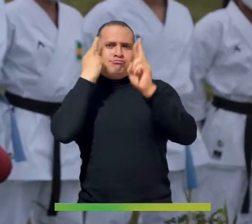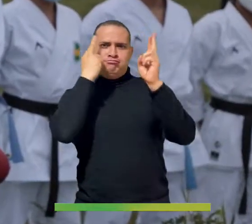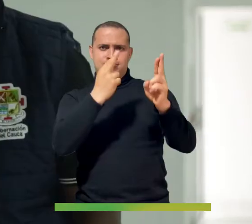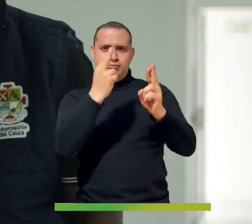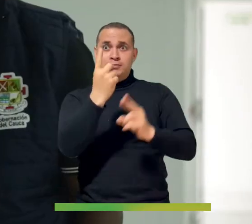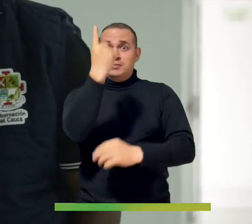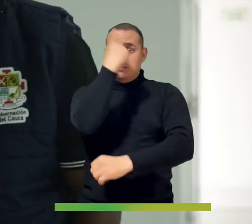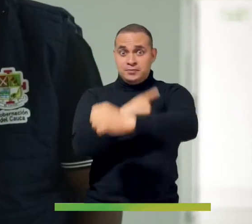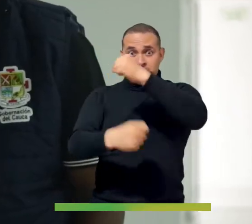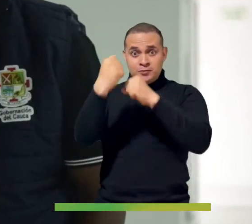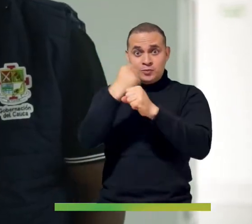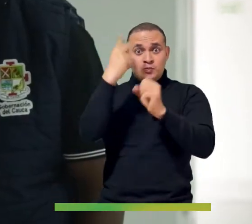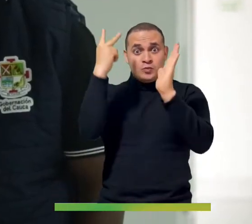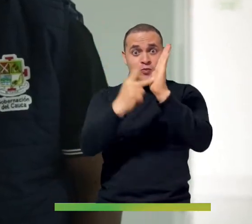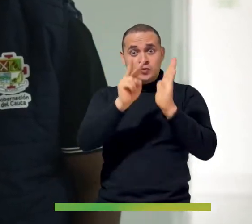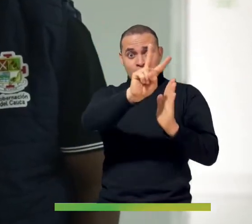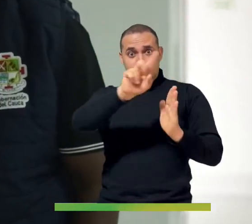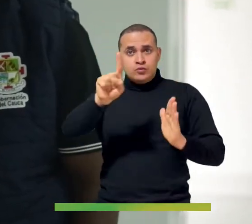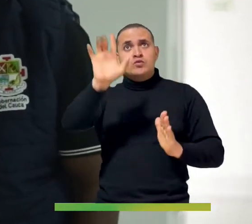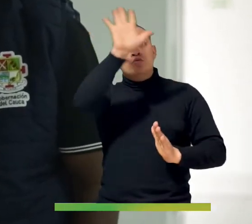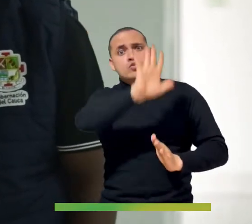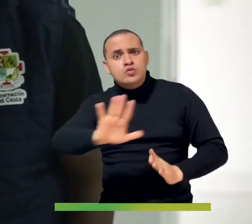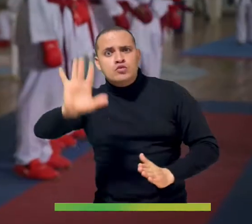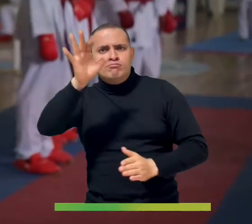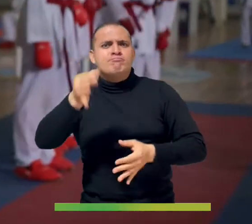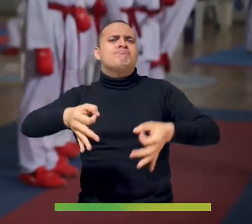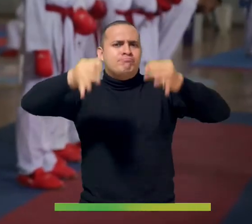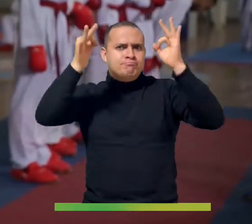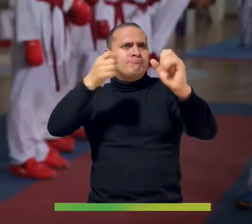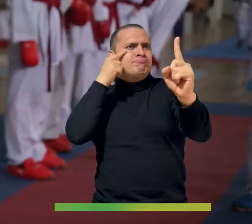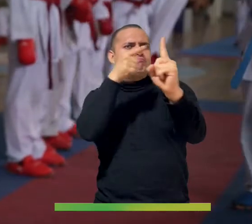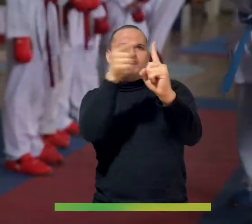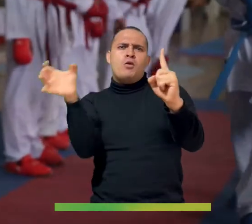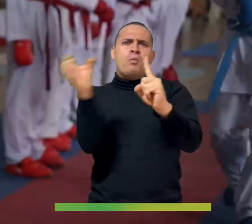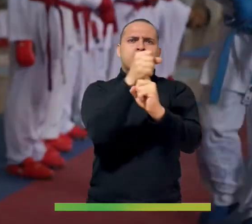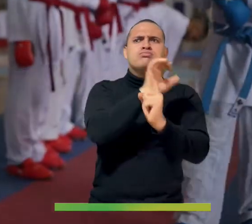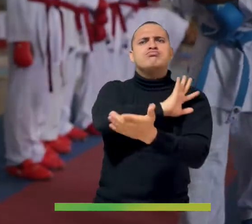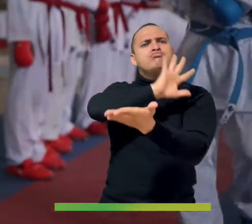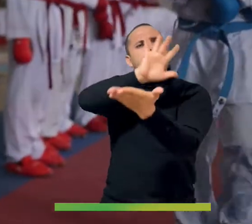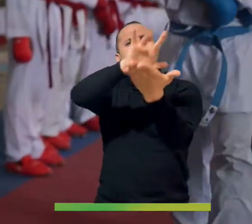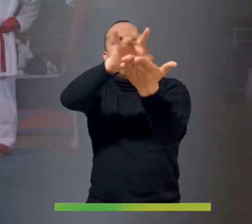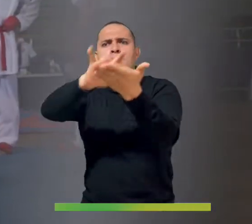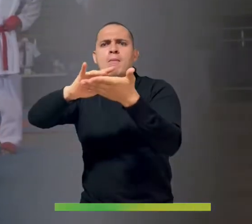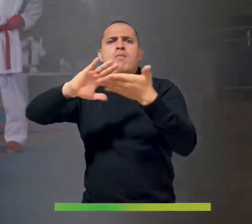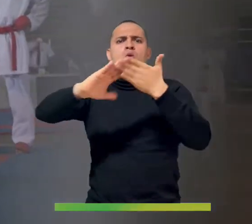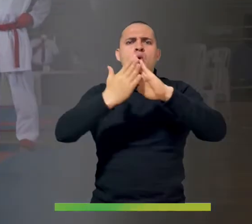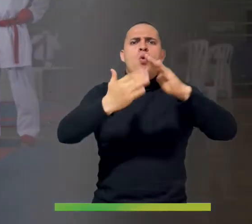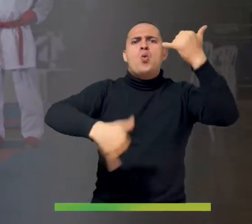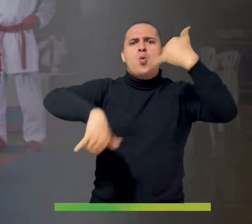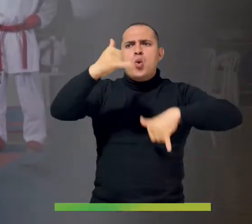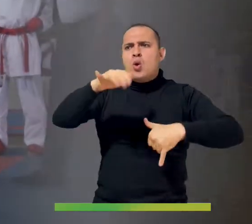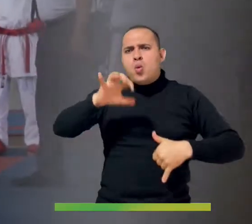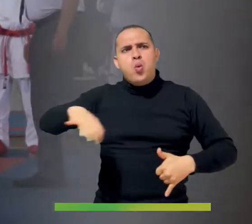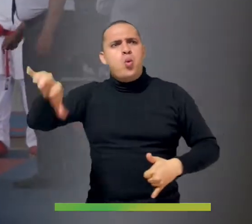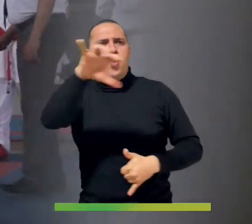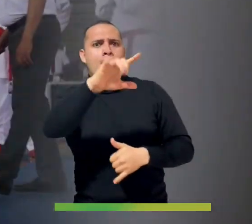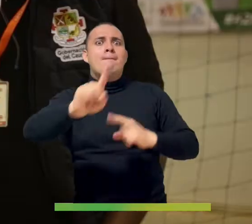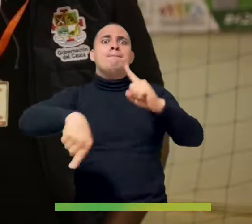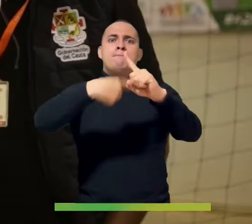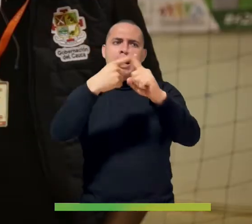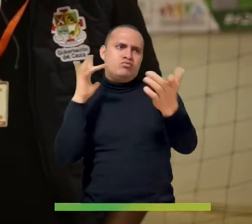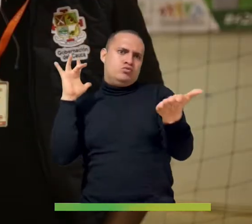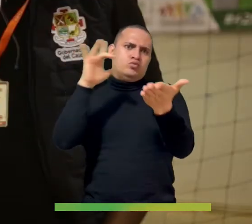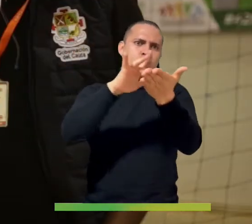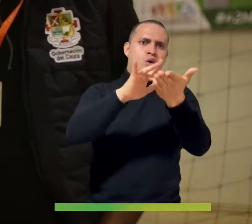en el 2021 el departamento logró participar en Juegos Comunales y tener su participación